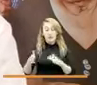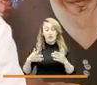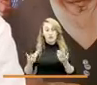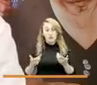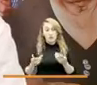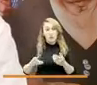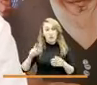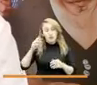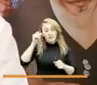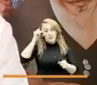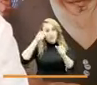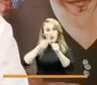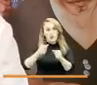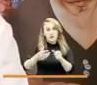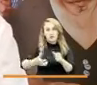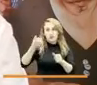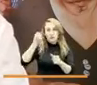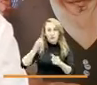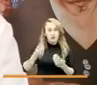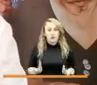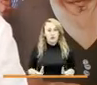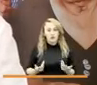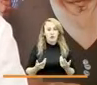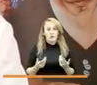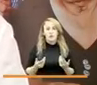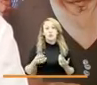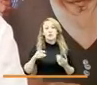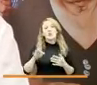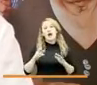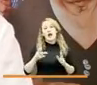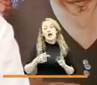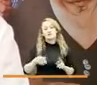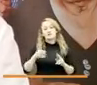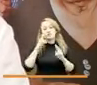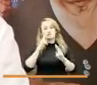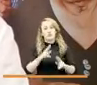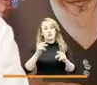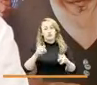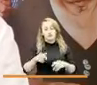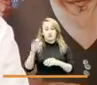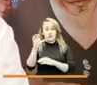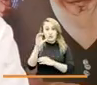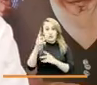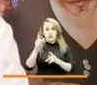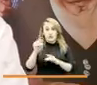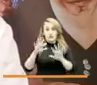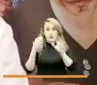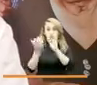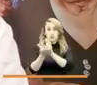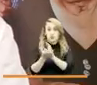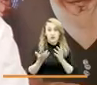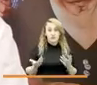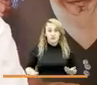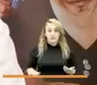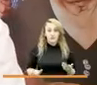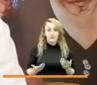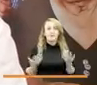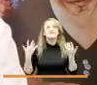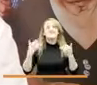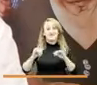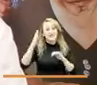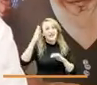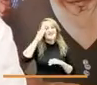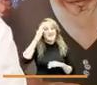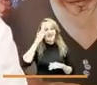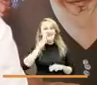memoria histórica Esmeraldas es reconocido no solo en Colombia sino a nivel mundial y ya se sabe quién es